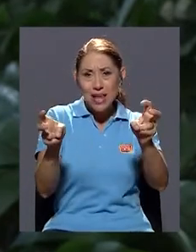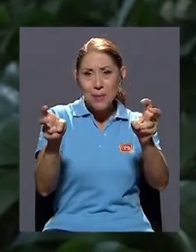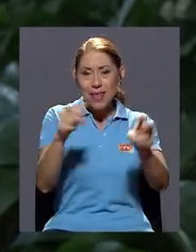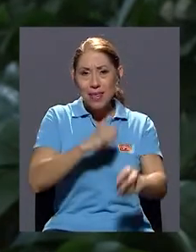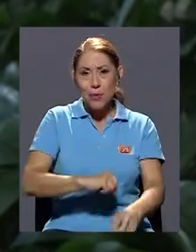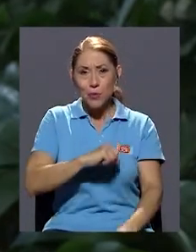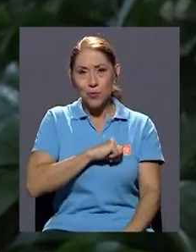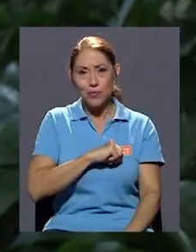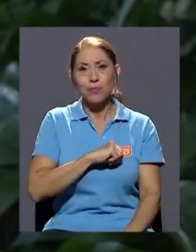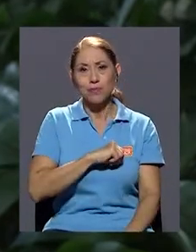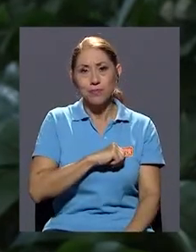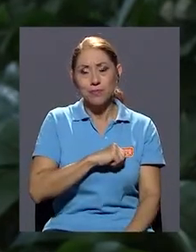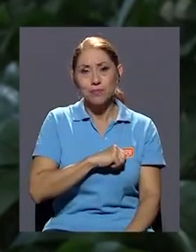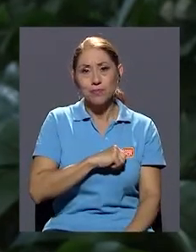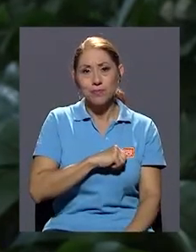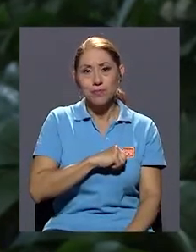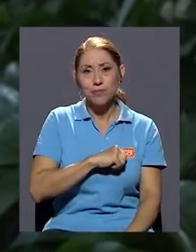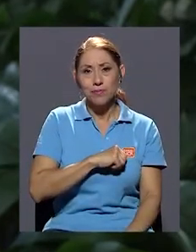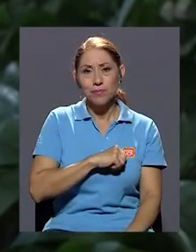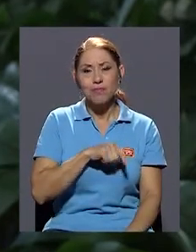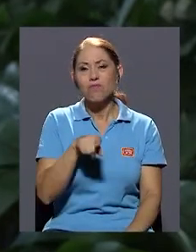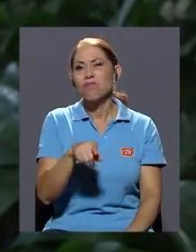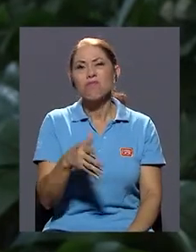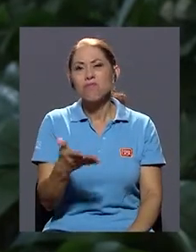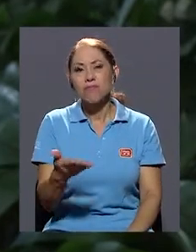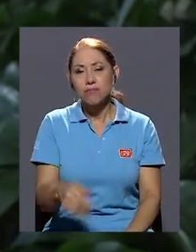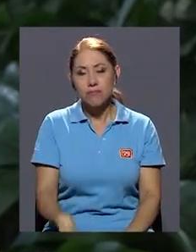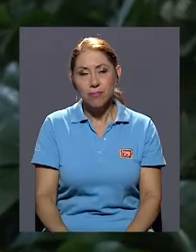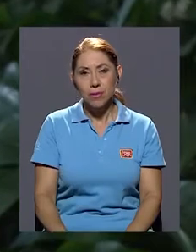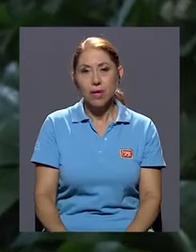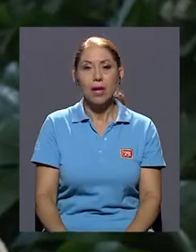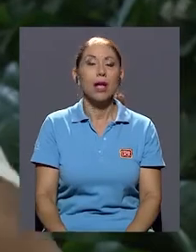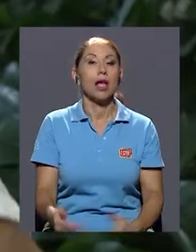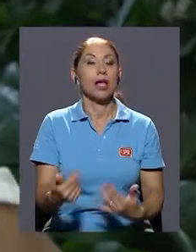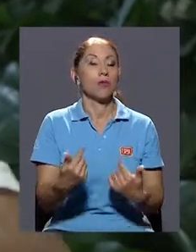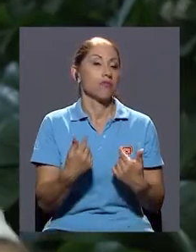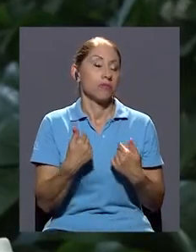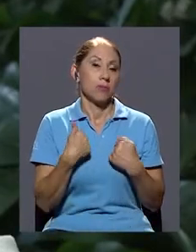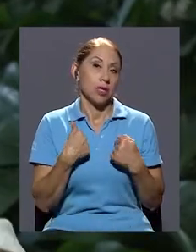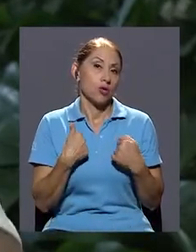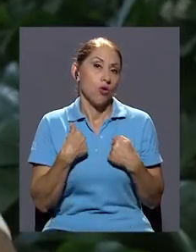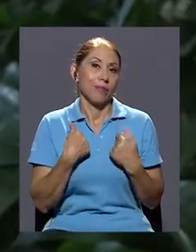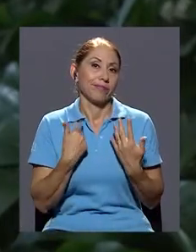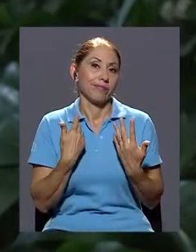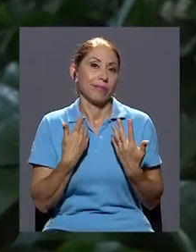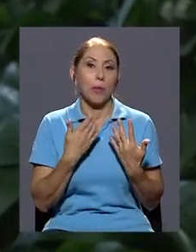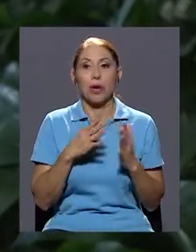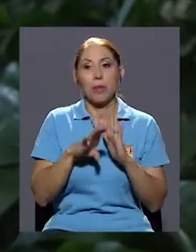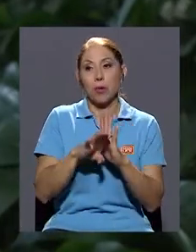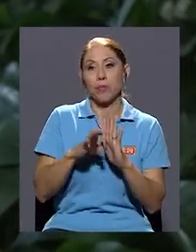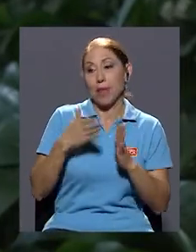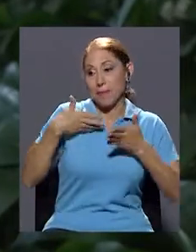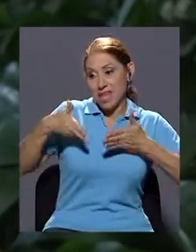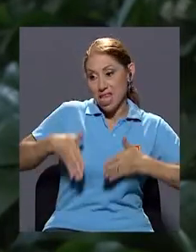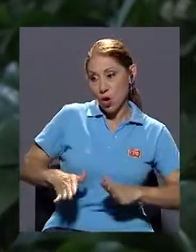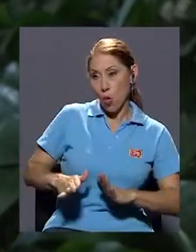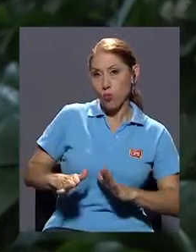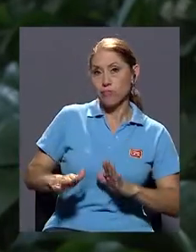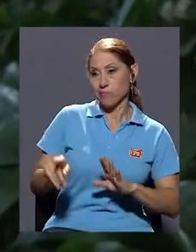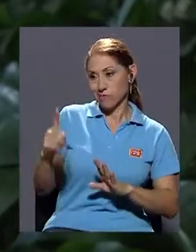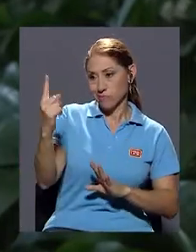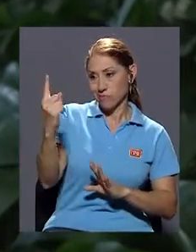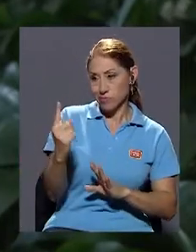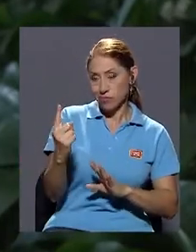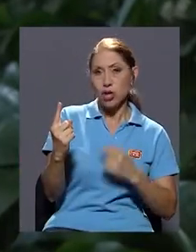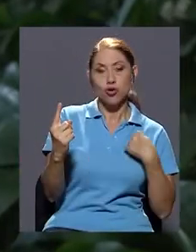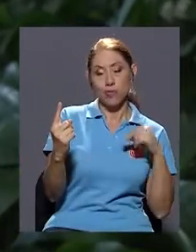tema de la autoridad. ¿A qué me refiero con esto? Yo llego a conversar con mi hijo, con mi hija, y no